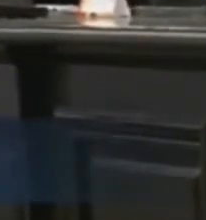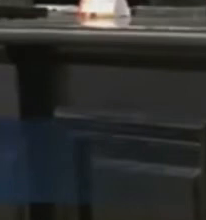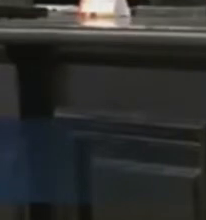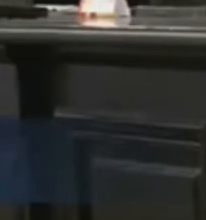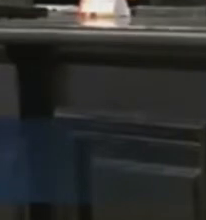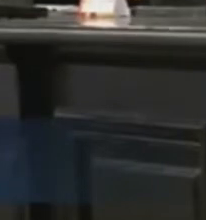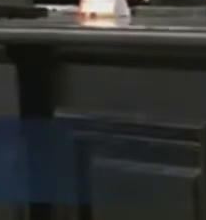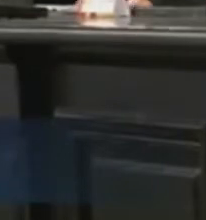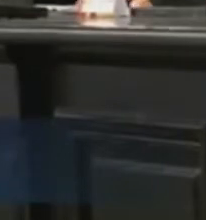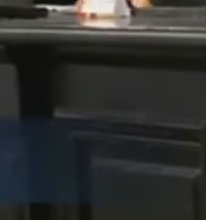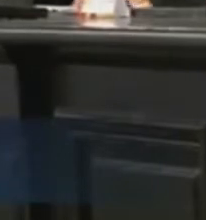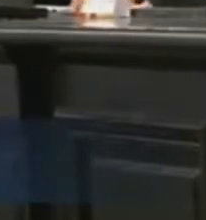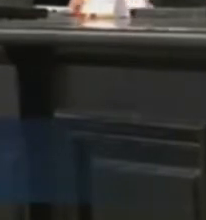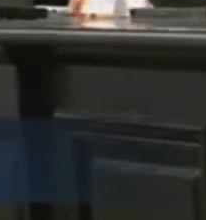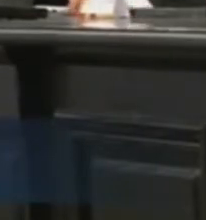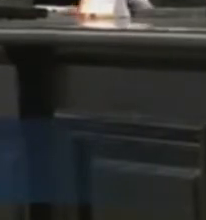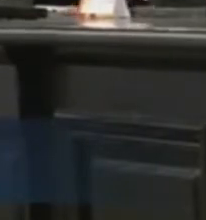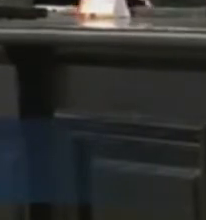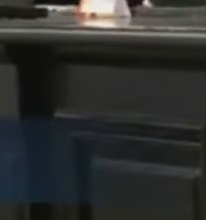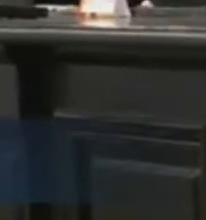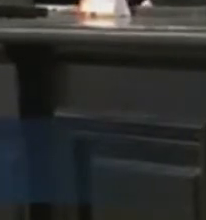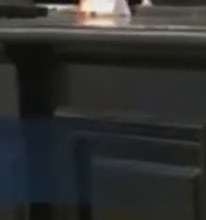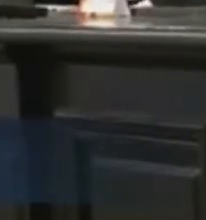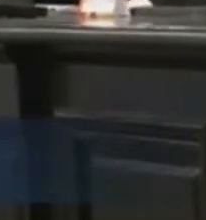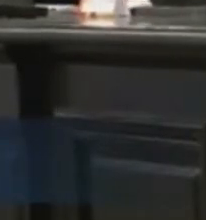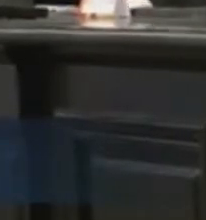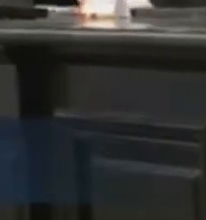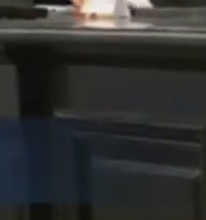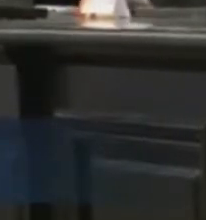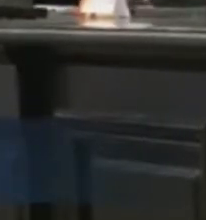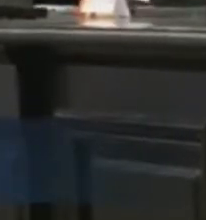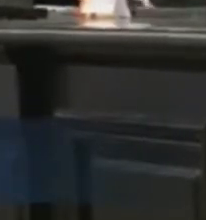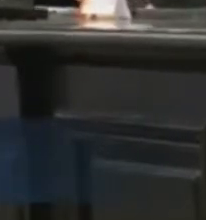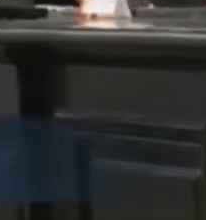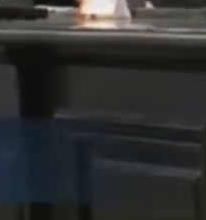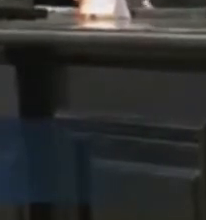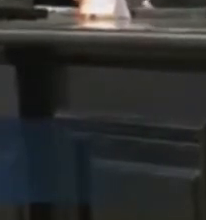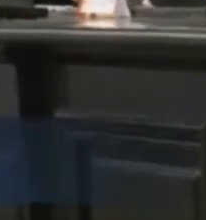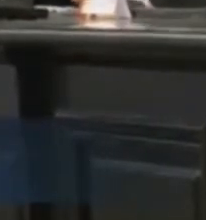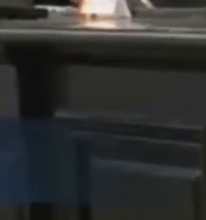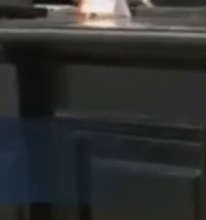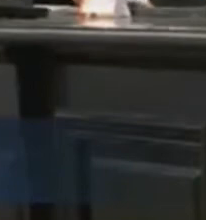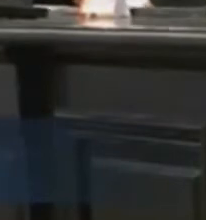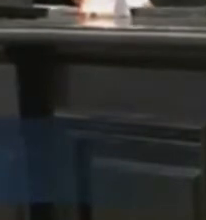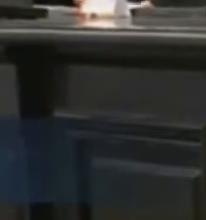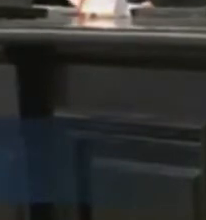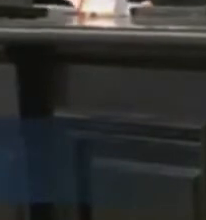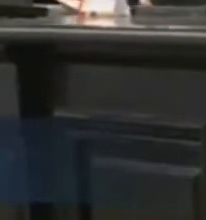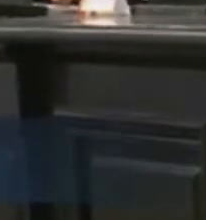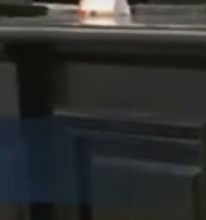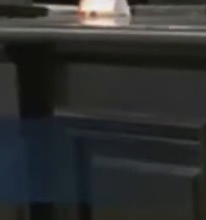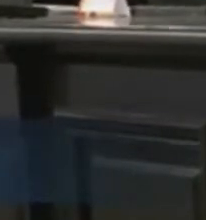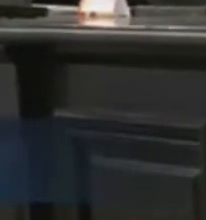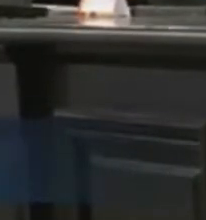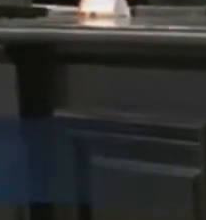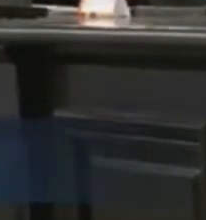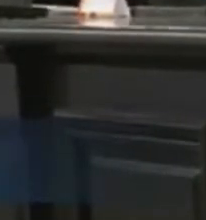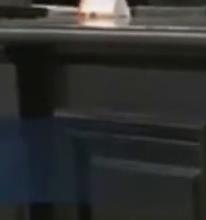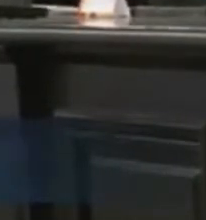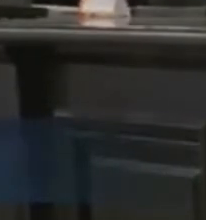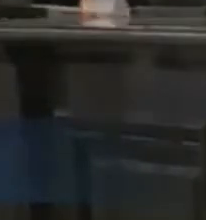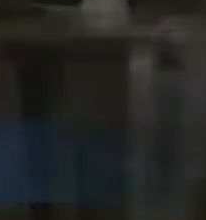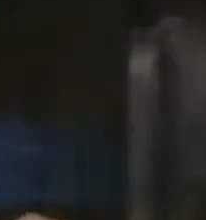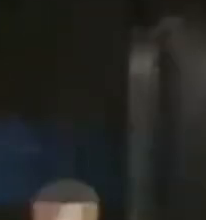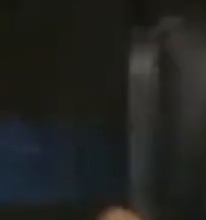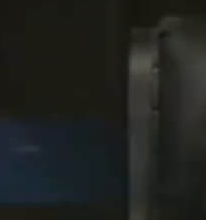Javier Sicilia, poeta y fundador del Movimiento por la Paz con Justicia y Dignidad. Esta palabra